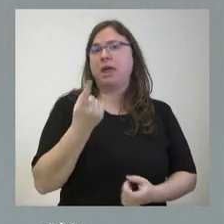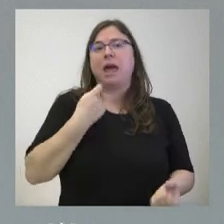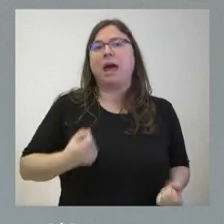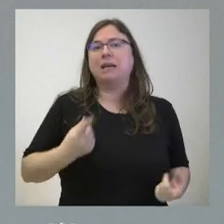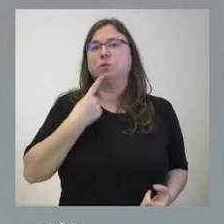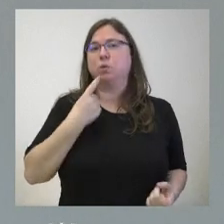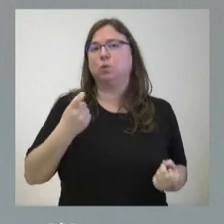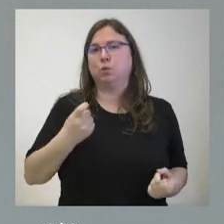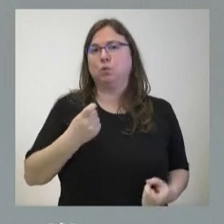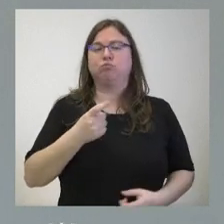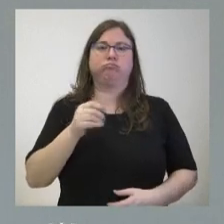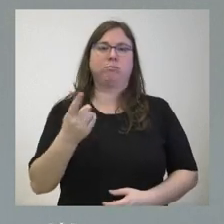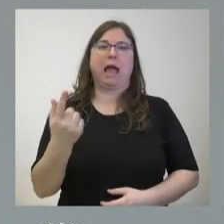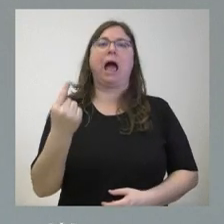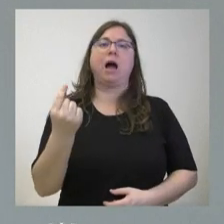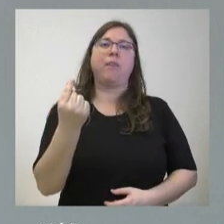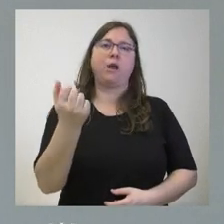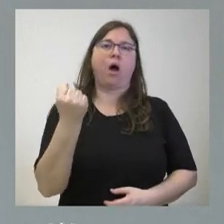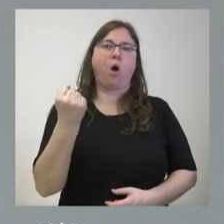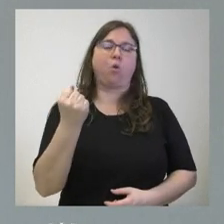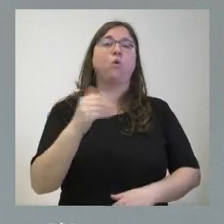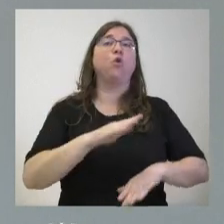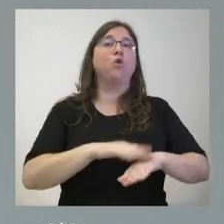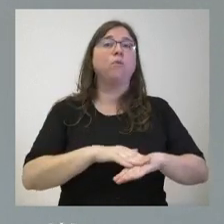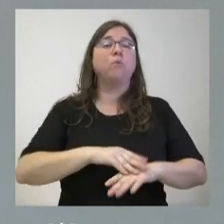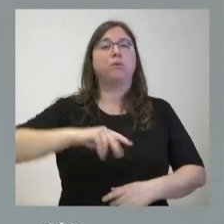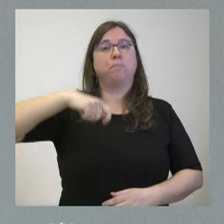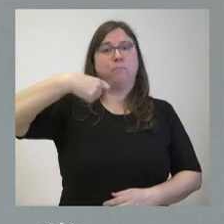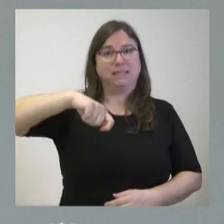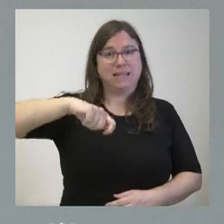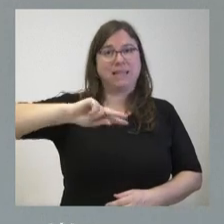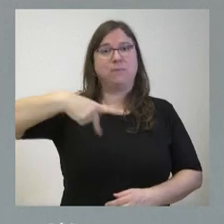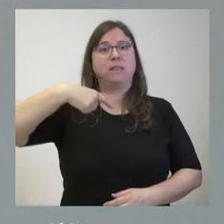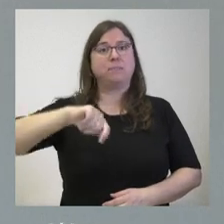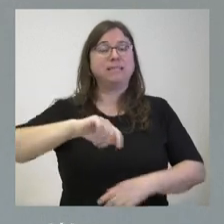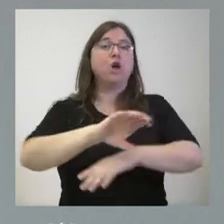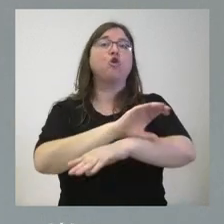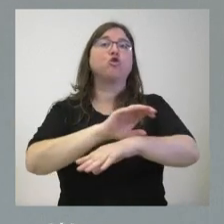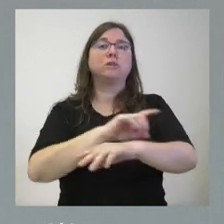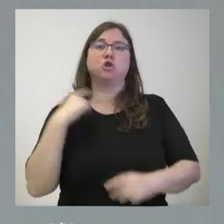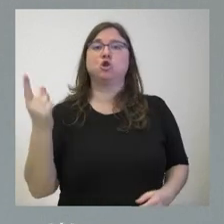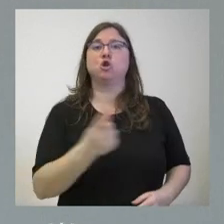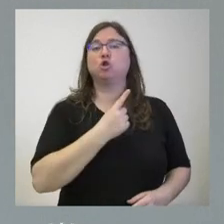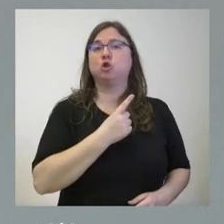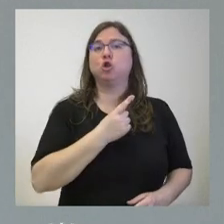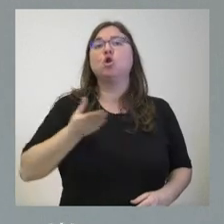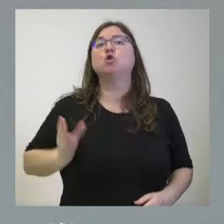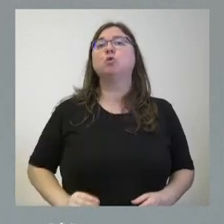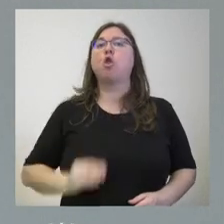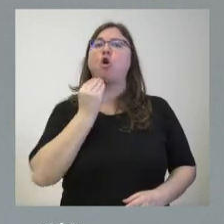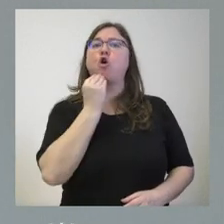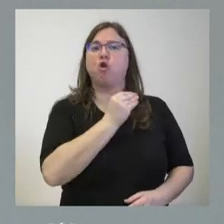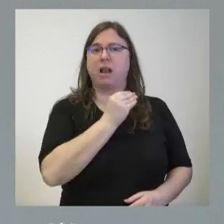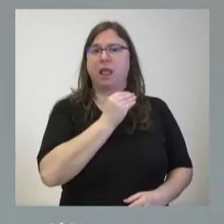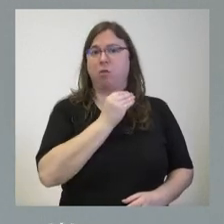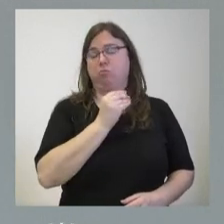es positivo, ¿no? Aquí en Castilla y León, por ejemplo, el presidente, el vicepresidente, los consejeros, nos hemos congelado el sueldo en este